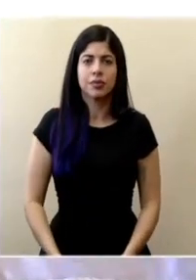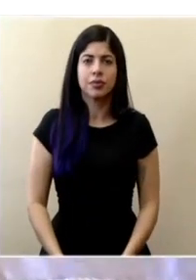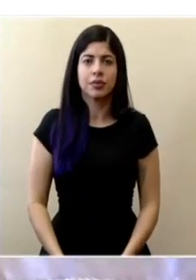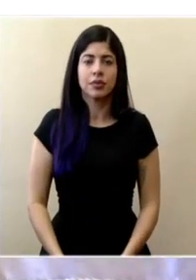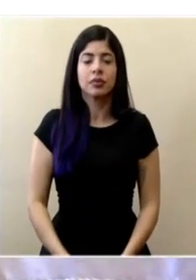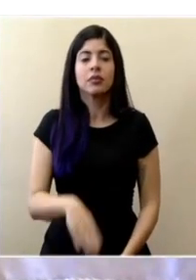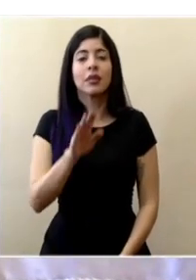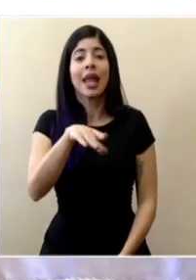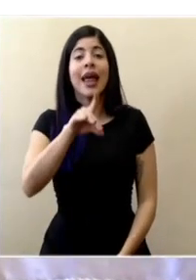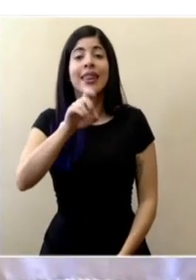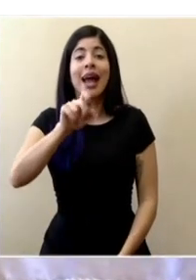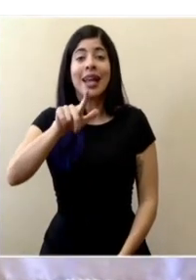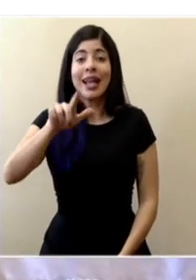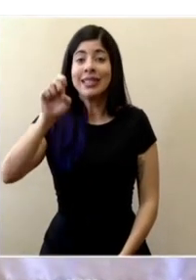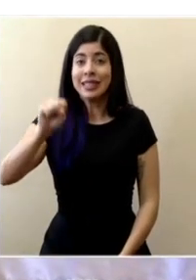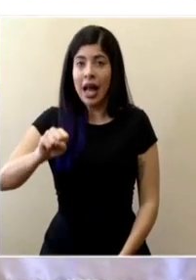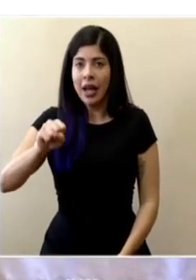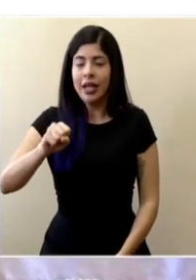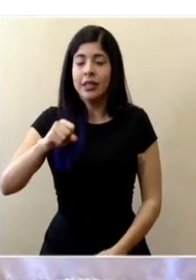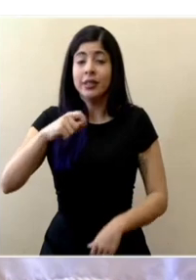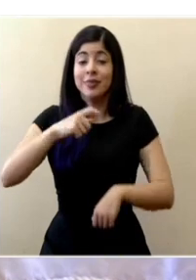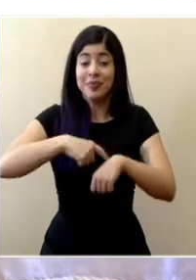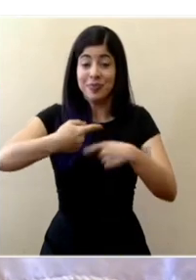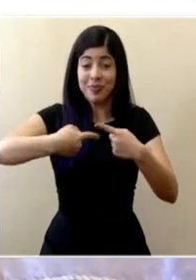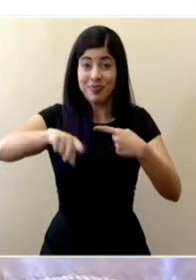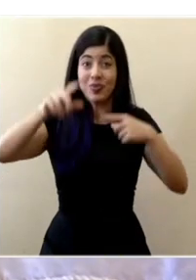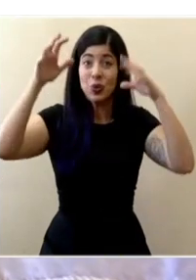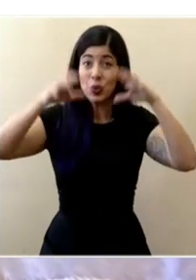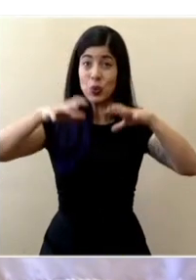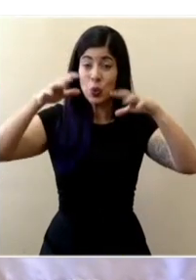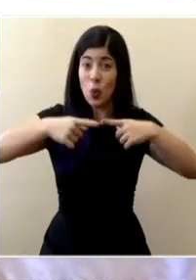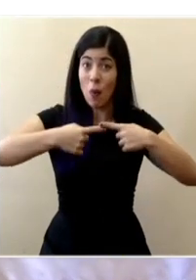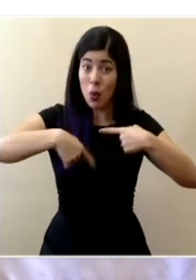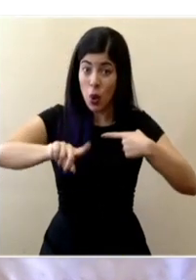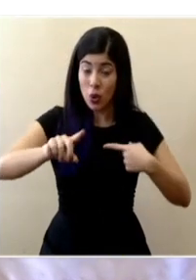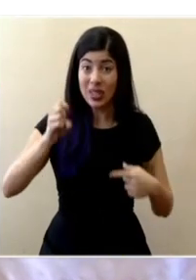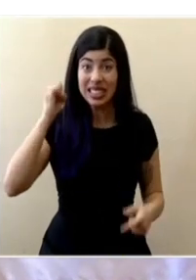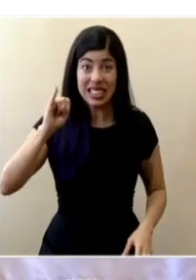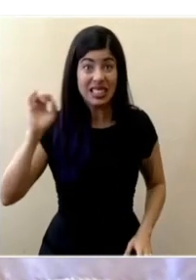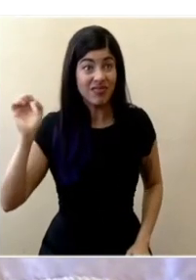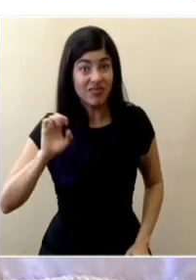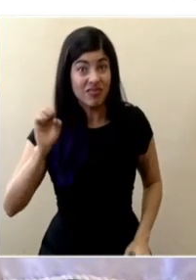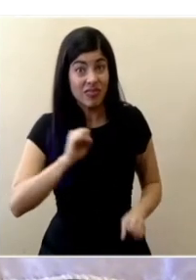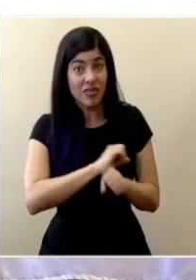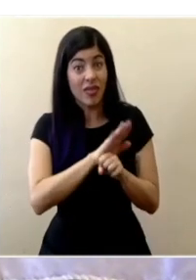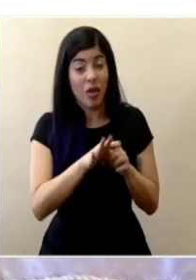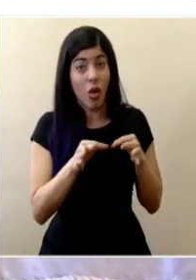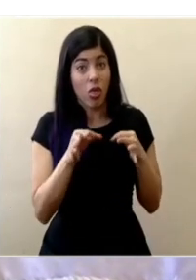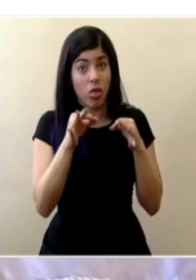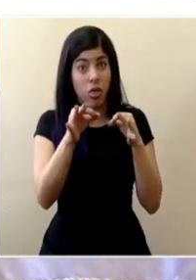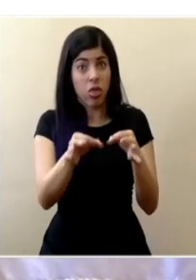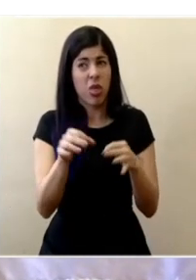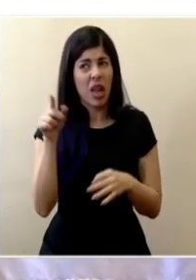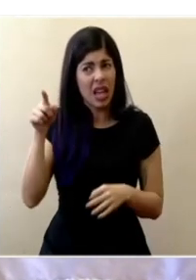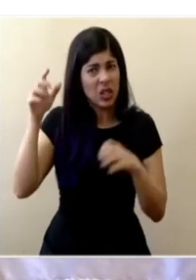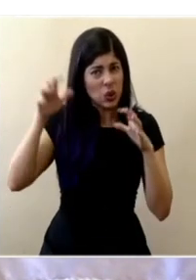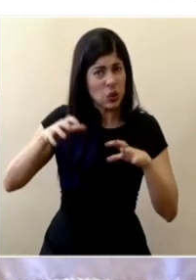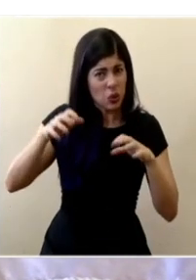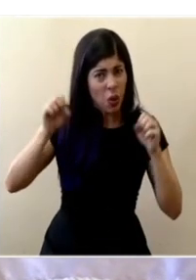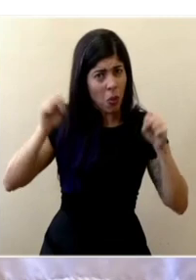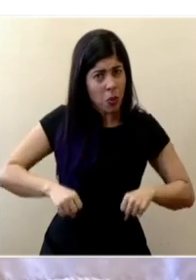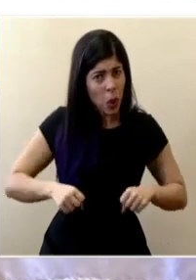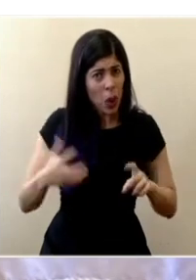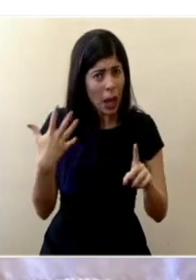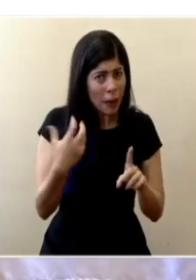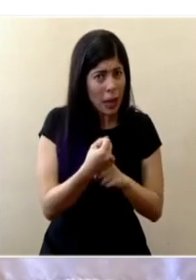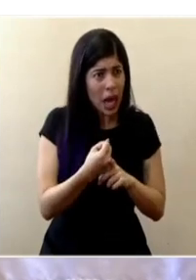don Daniel Salas la llegada de la temporada lluviosa se aproxima y en caso de que la emergencia COVID se prolongue ¿qué tanto impacto puede tener en